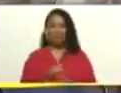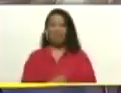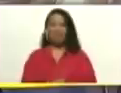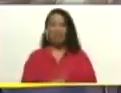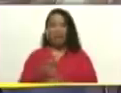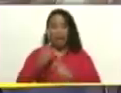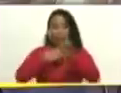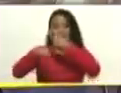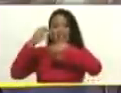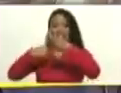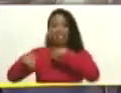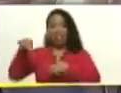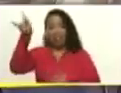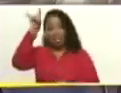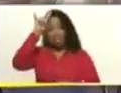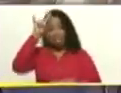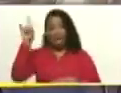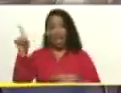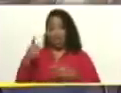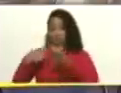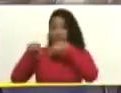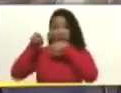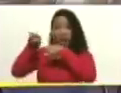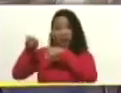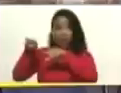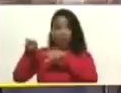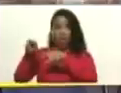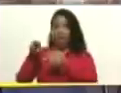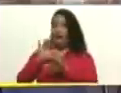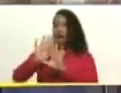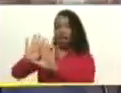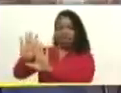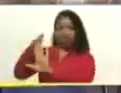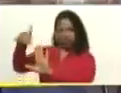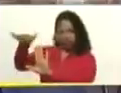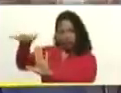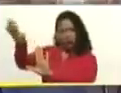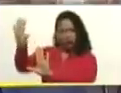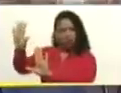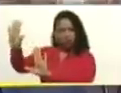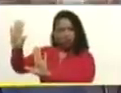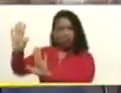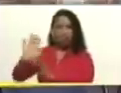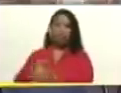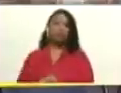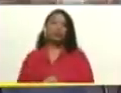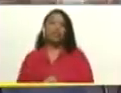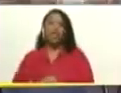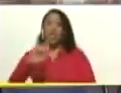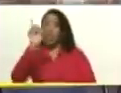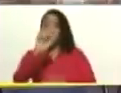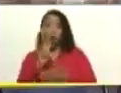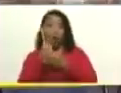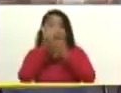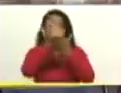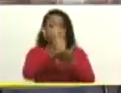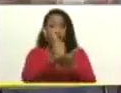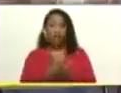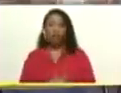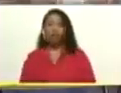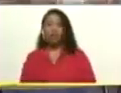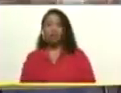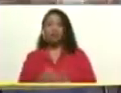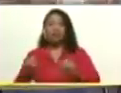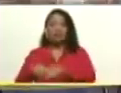al diablo, así usen sotana, a ellos, que se queden a un lado ahí. Si no van a ayudar, no